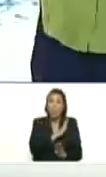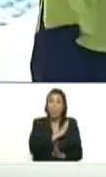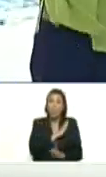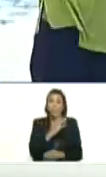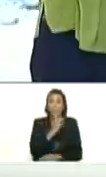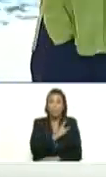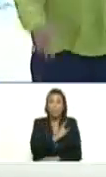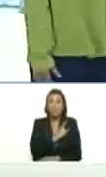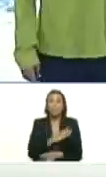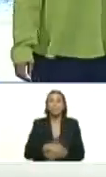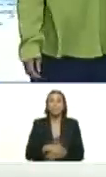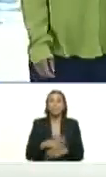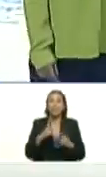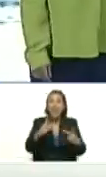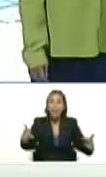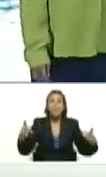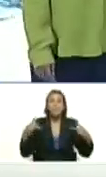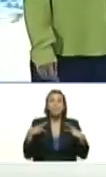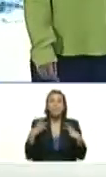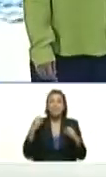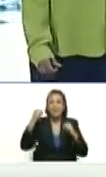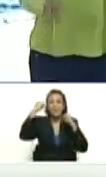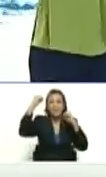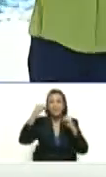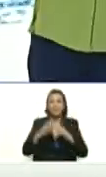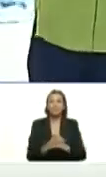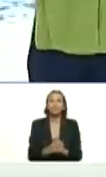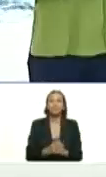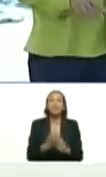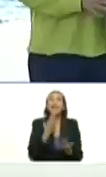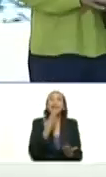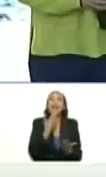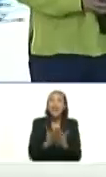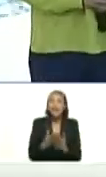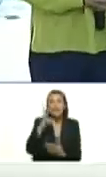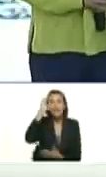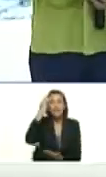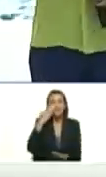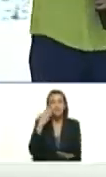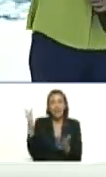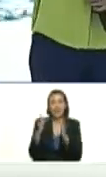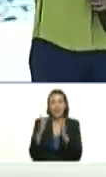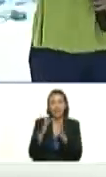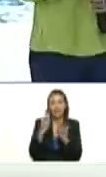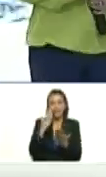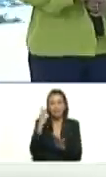que viva las piscinas gracias bueno bueno